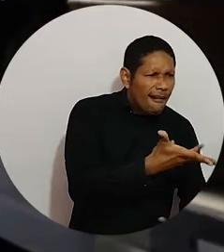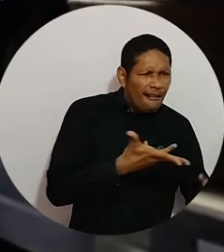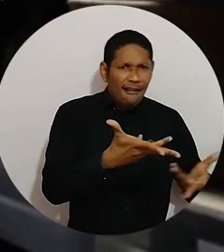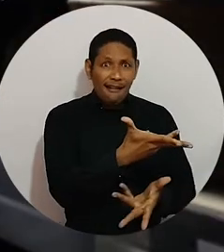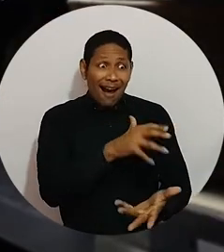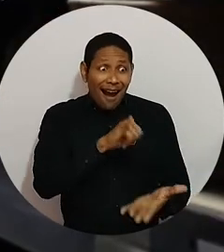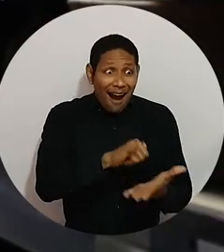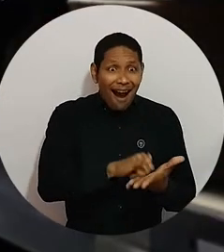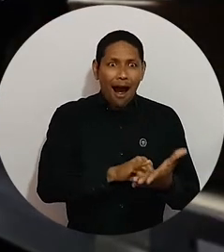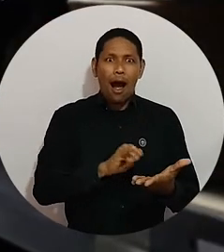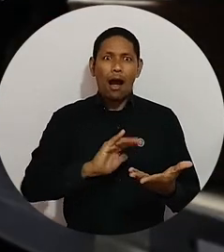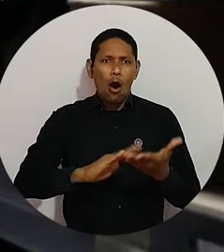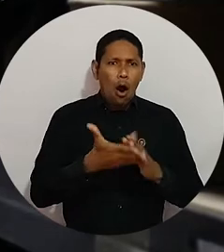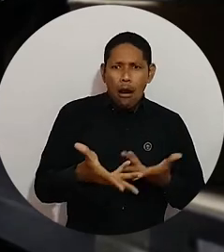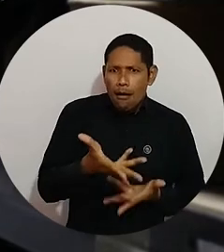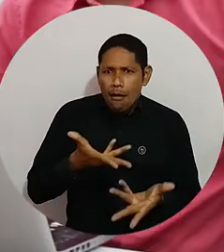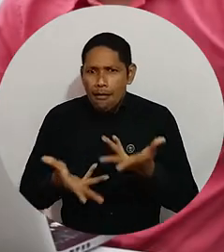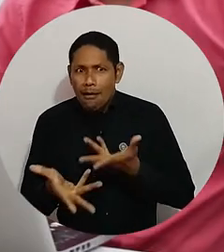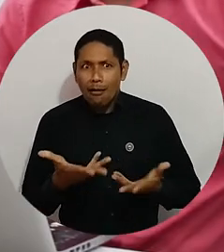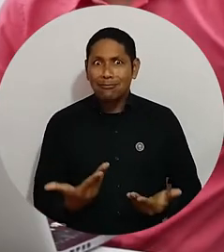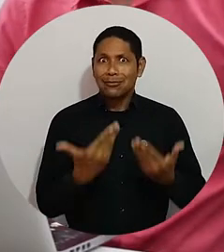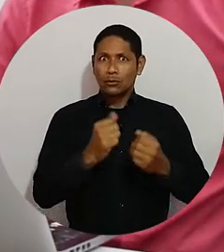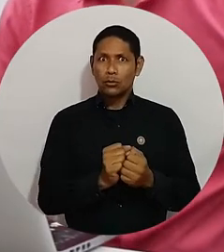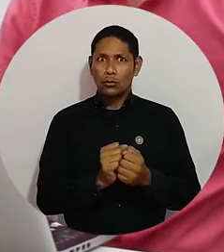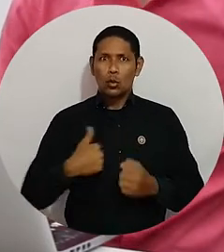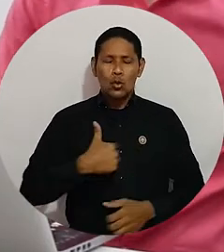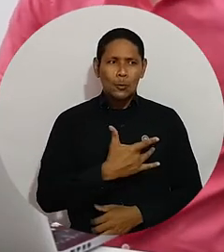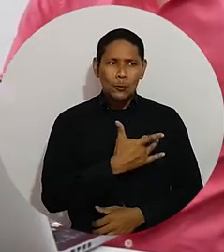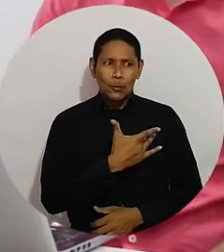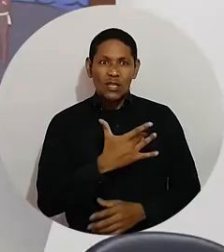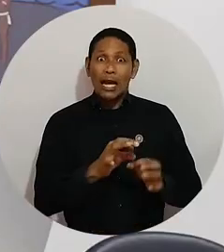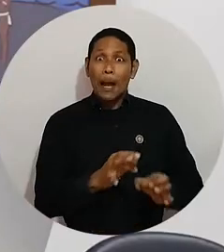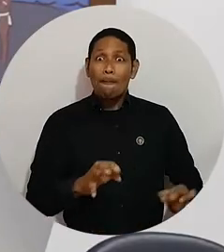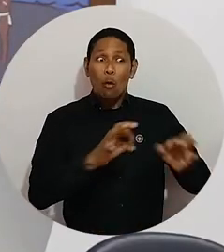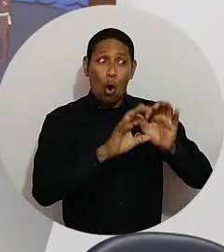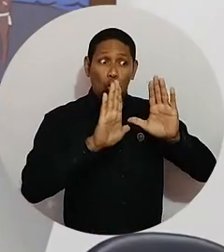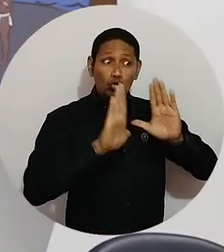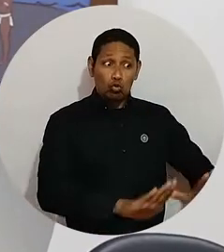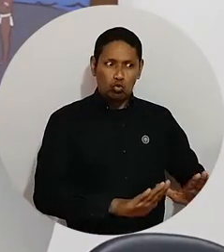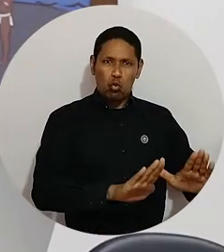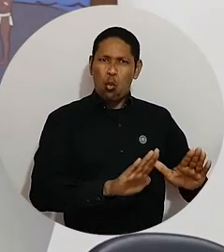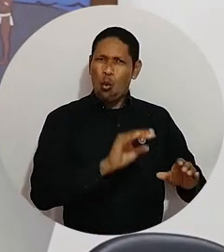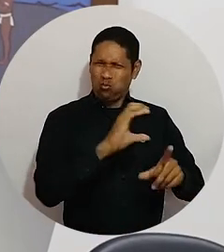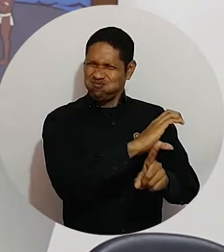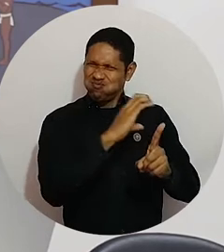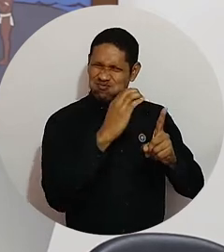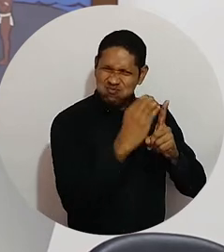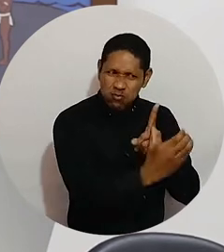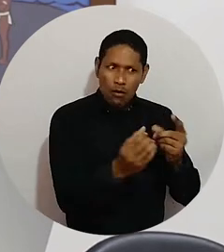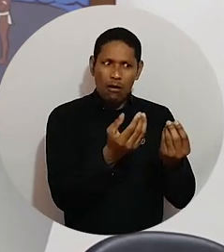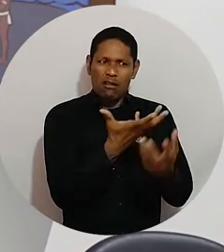esos espacios de formación que vamos a crear con la comunidad. Lo que nos motivó principalmente proteger el patrimonio arqueológico, porque